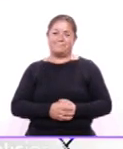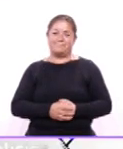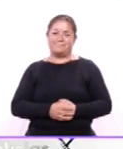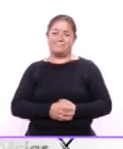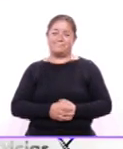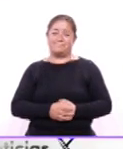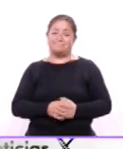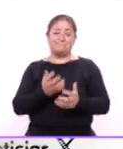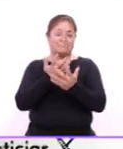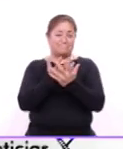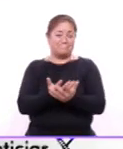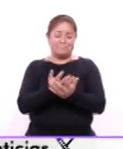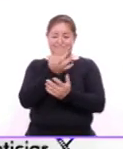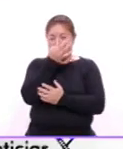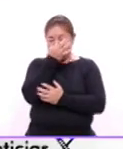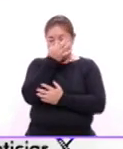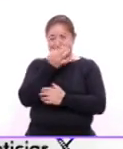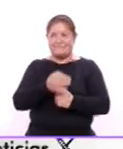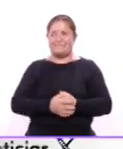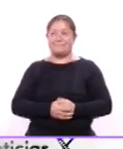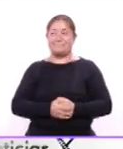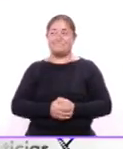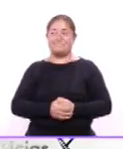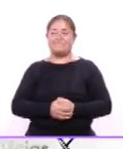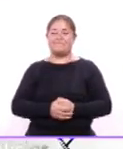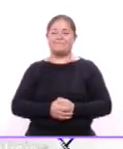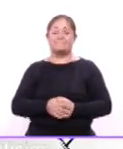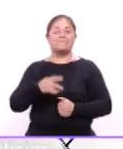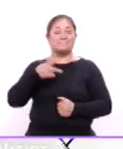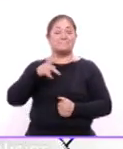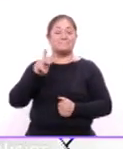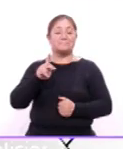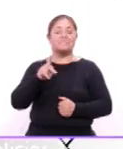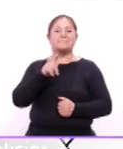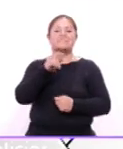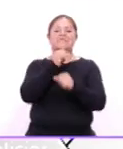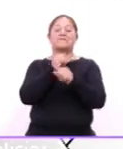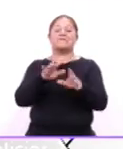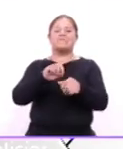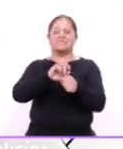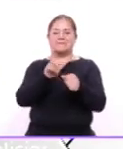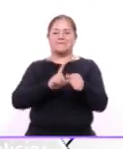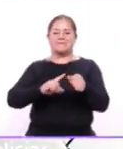Es momento de hacer una pausa pero los dejamos con información nacional